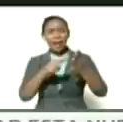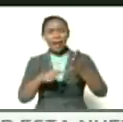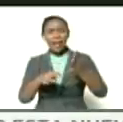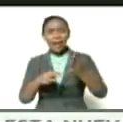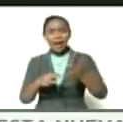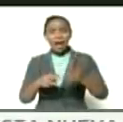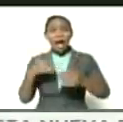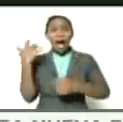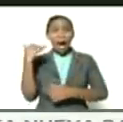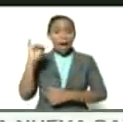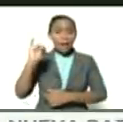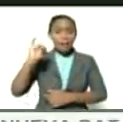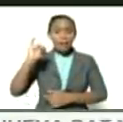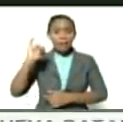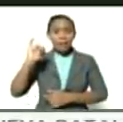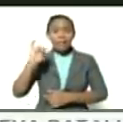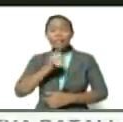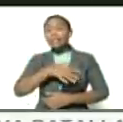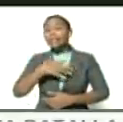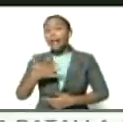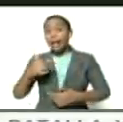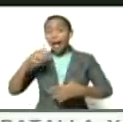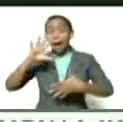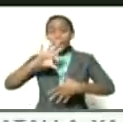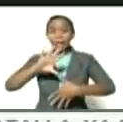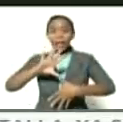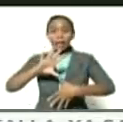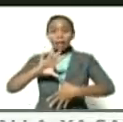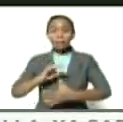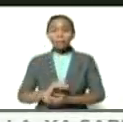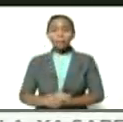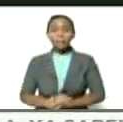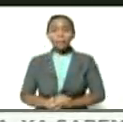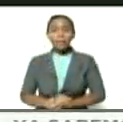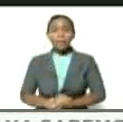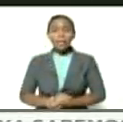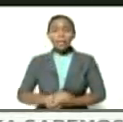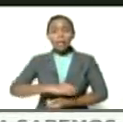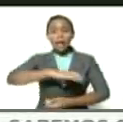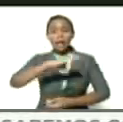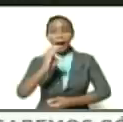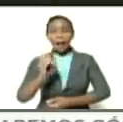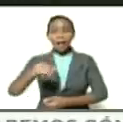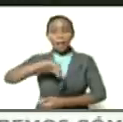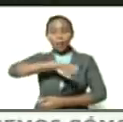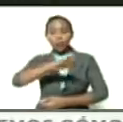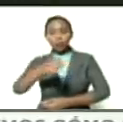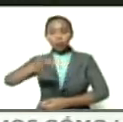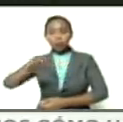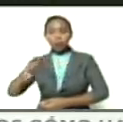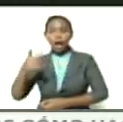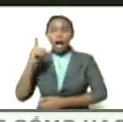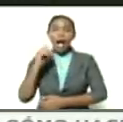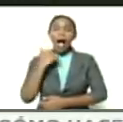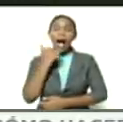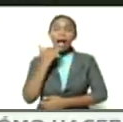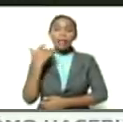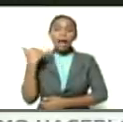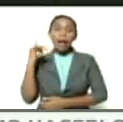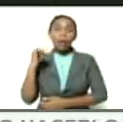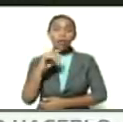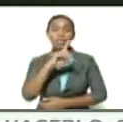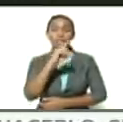estiman que en América y el Caribe habían unos 100 millones